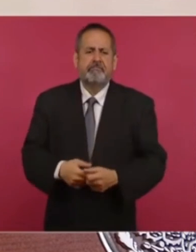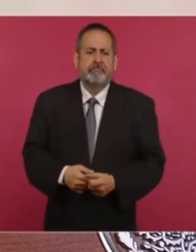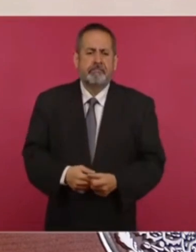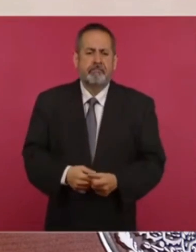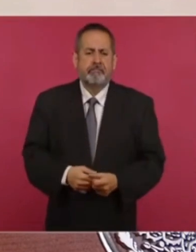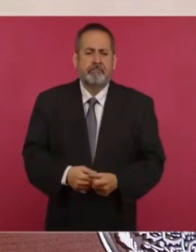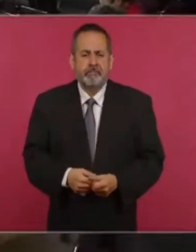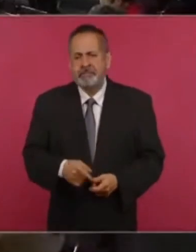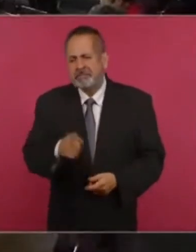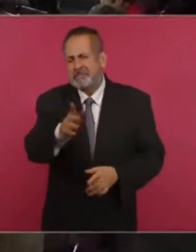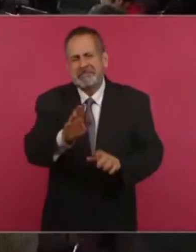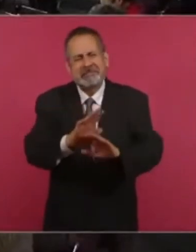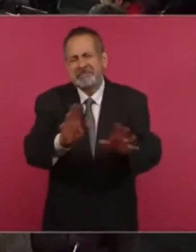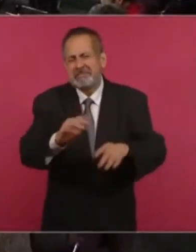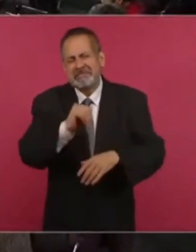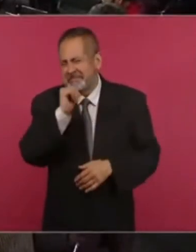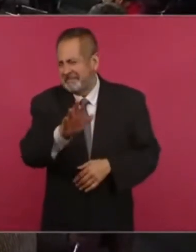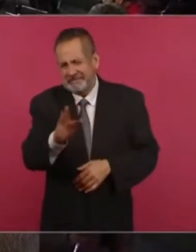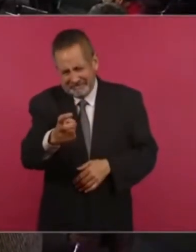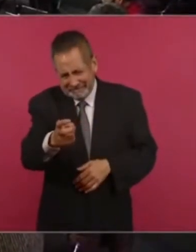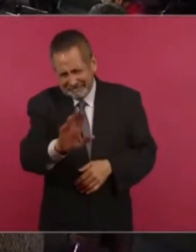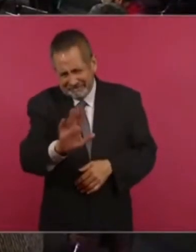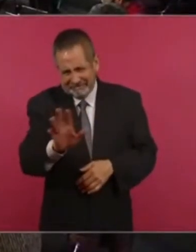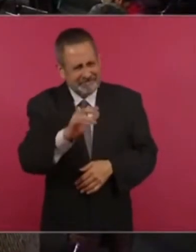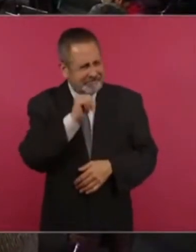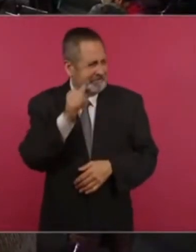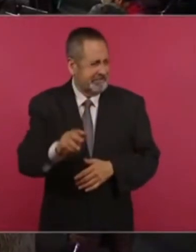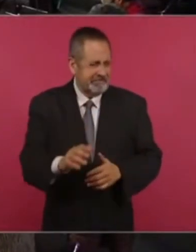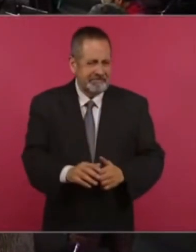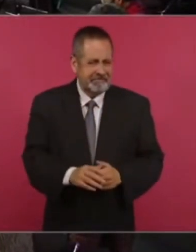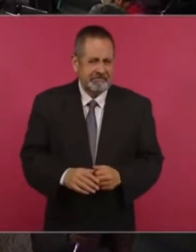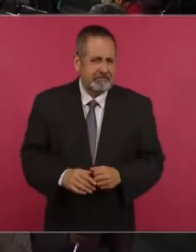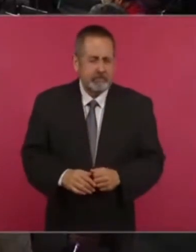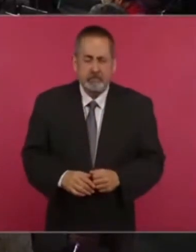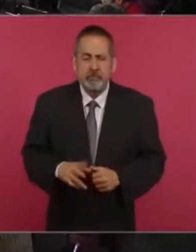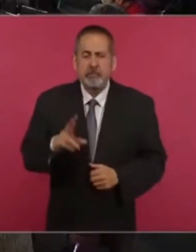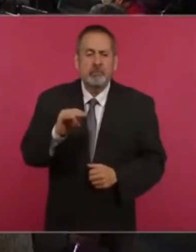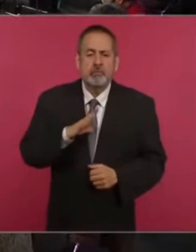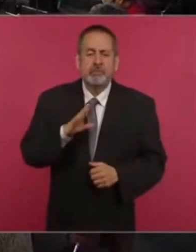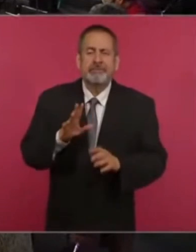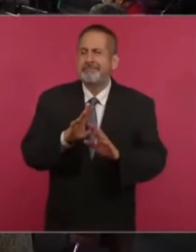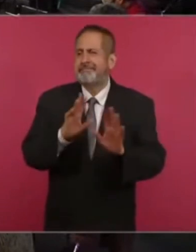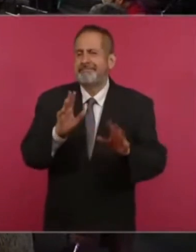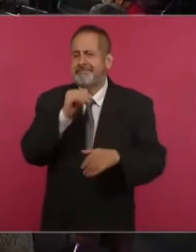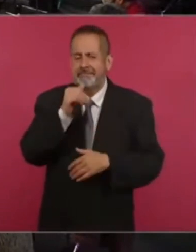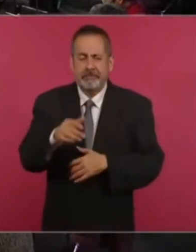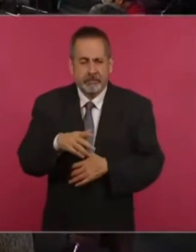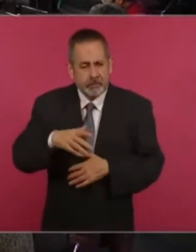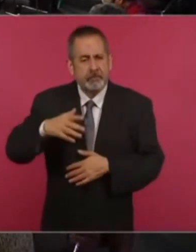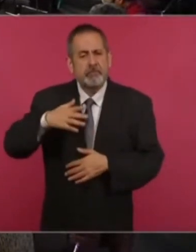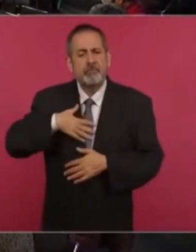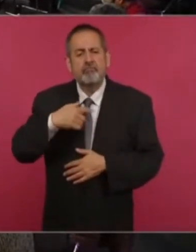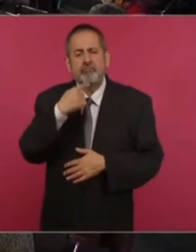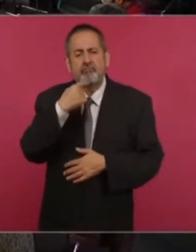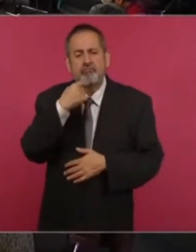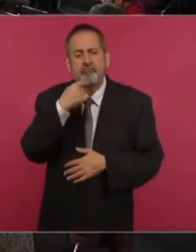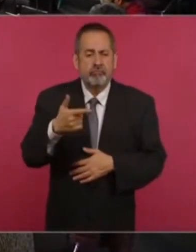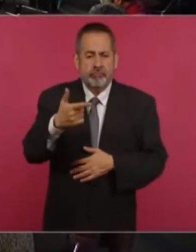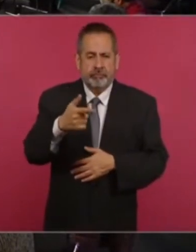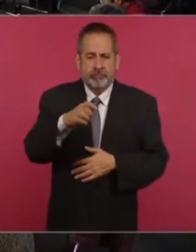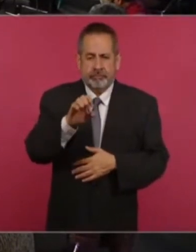Nada, absolutamente. No, nada. No hay, se los dije a los del GIE,